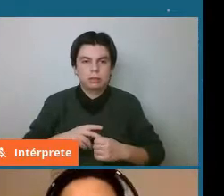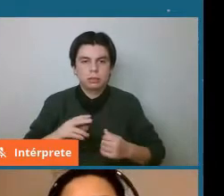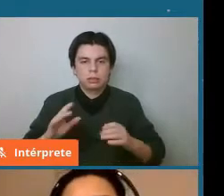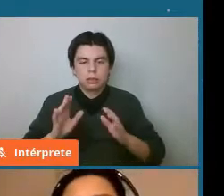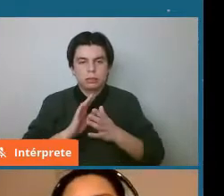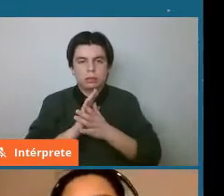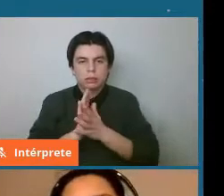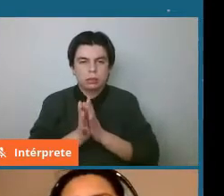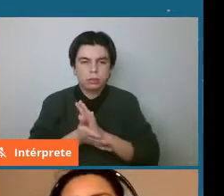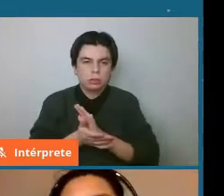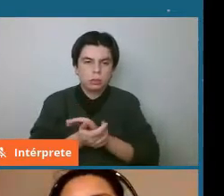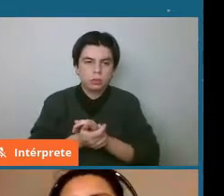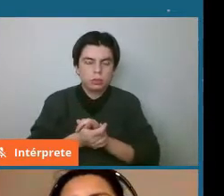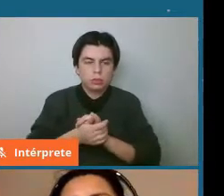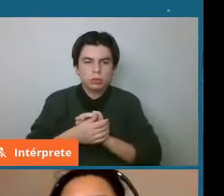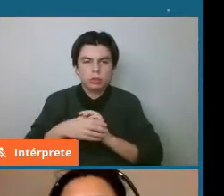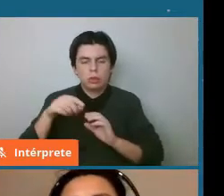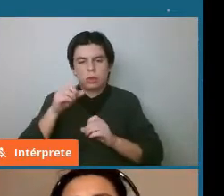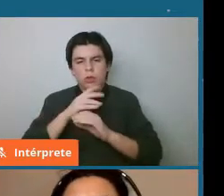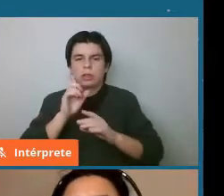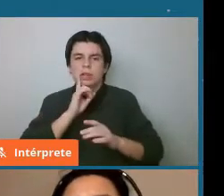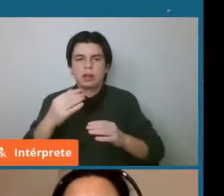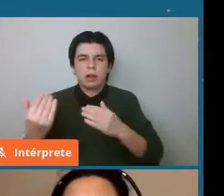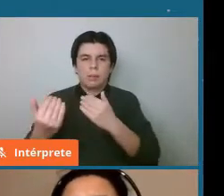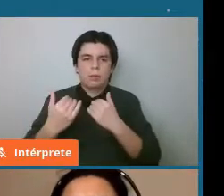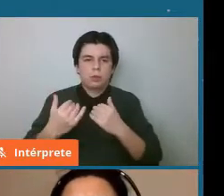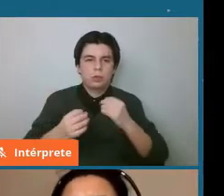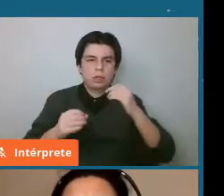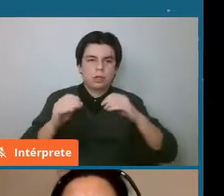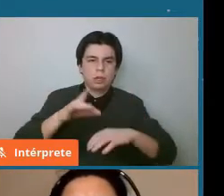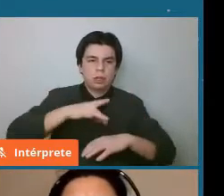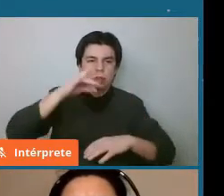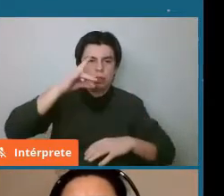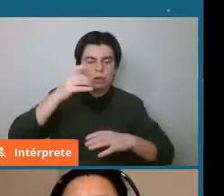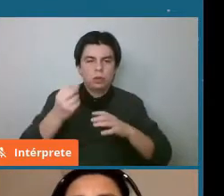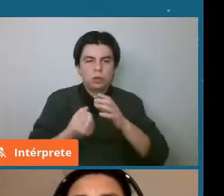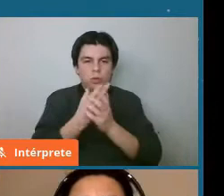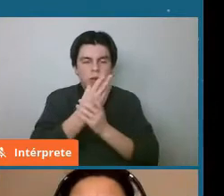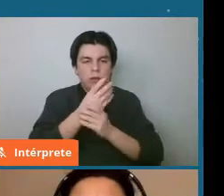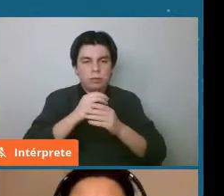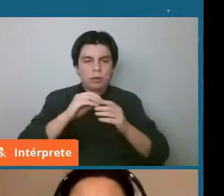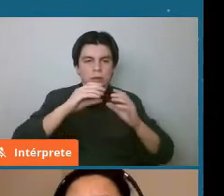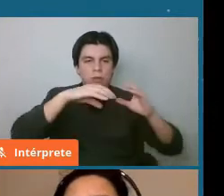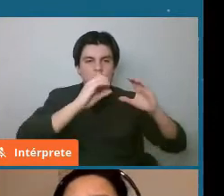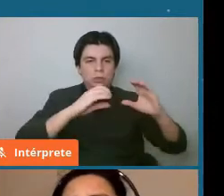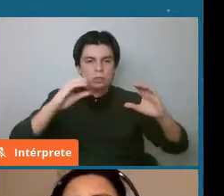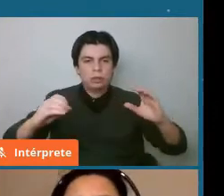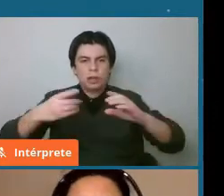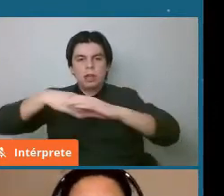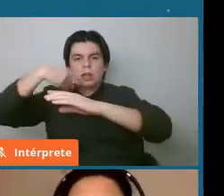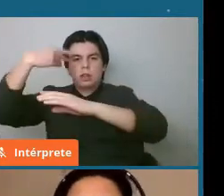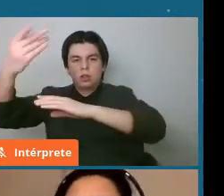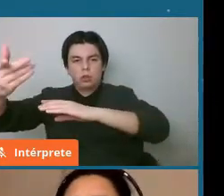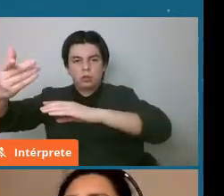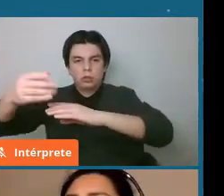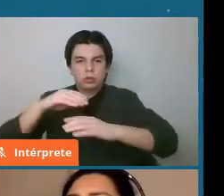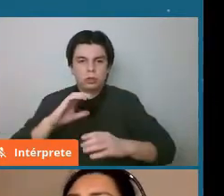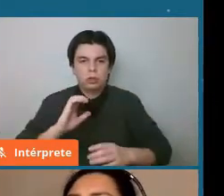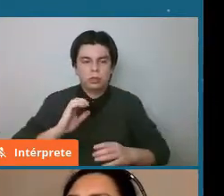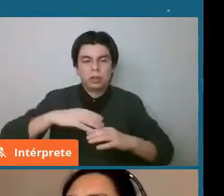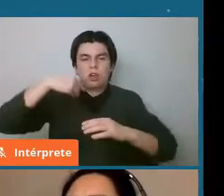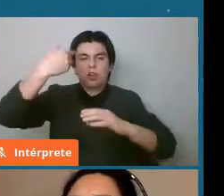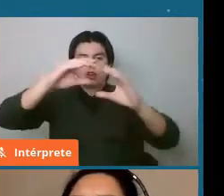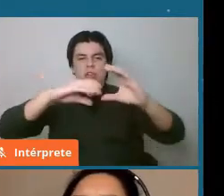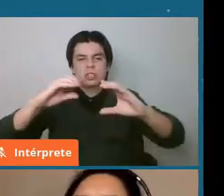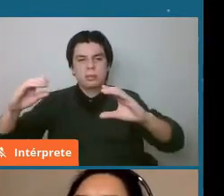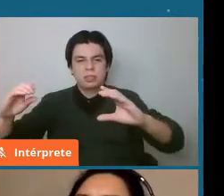todo muy apoyado por el descubrimiento de nuevos sistemas solares en otros lugares los exoplanetas y los exosistemas solares